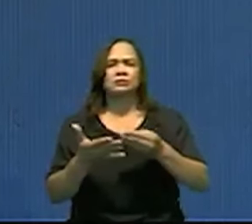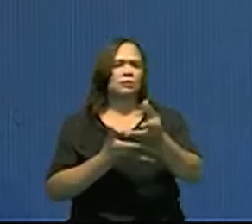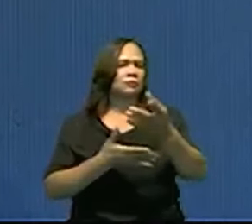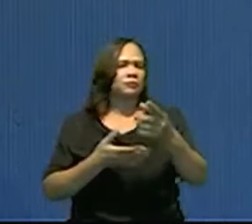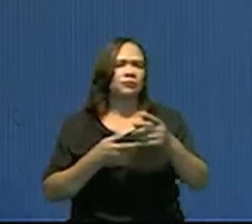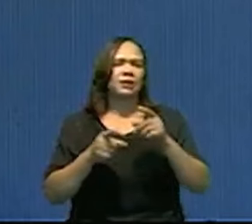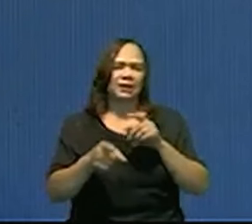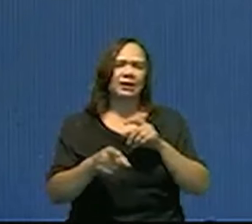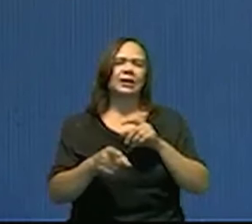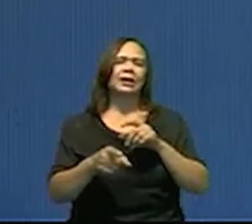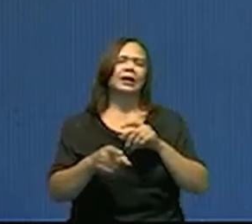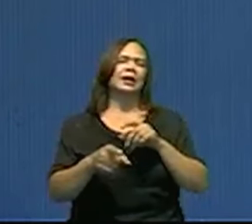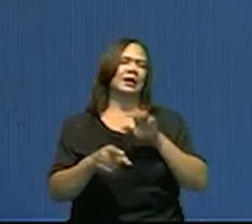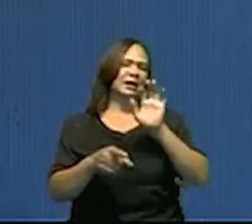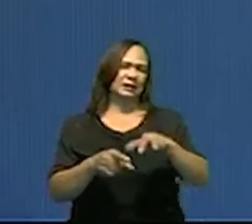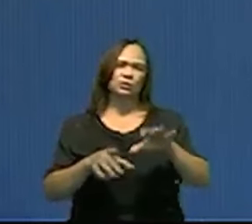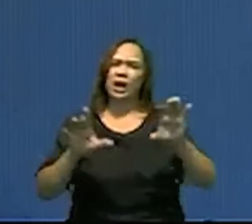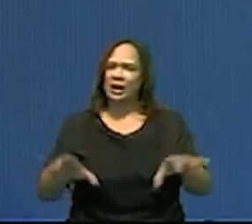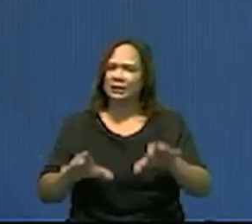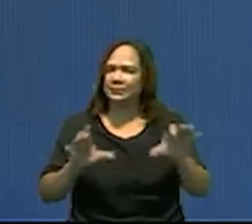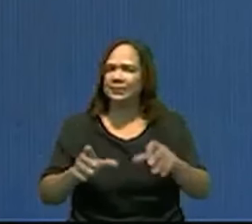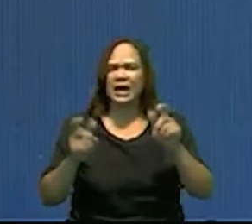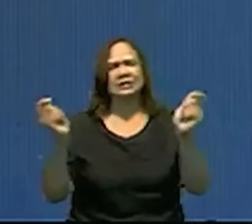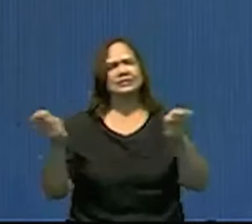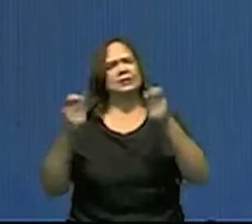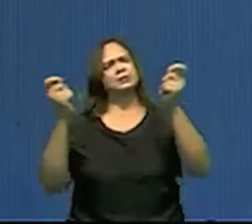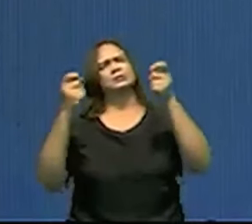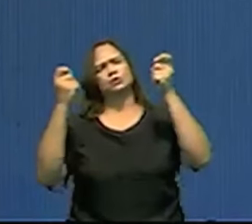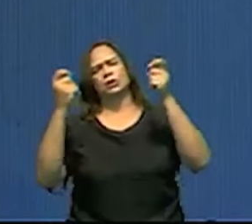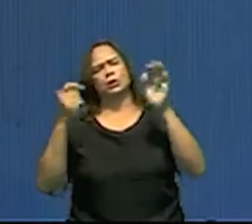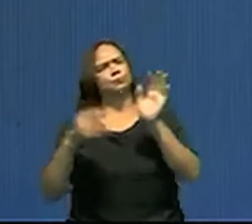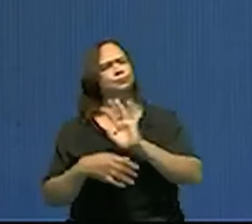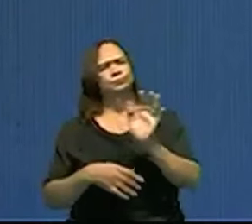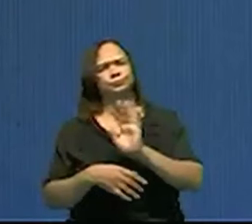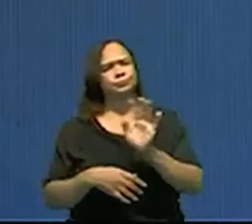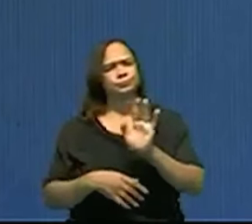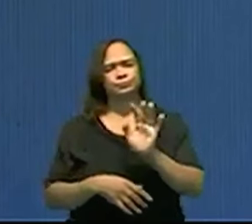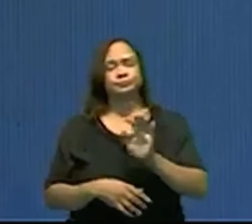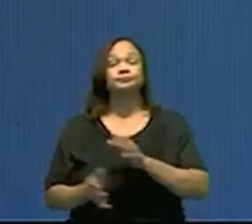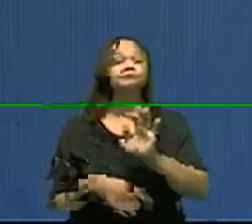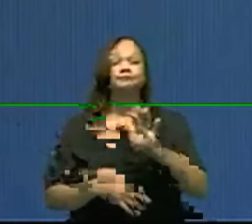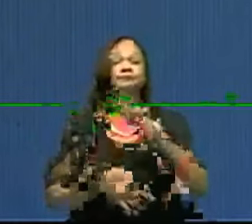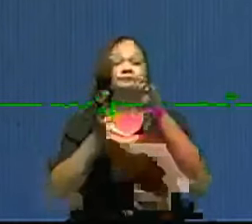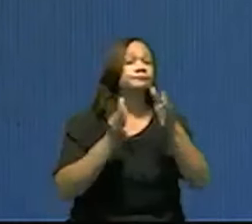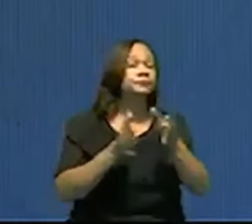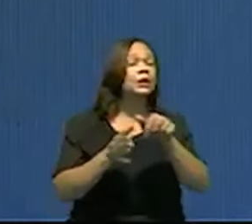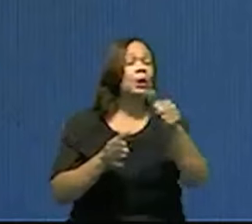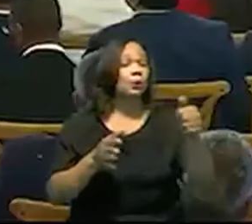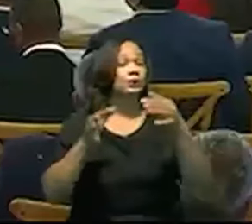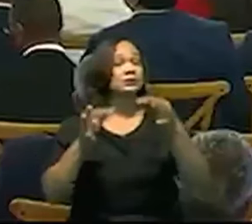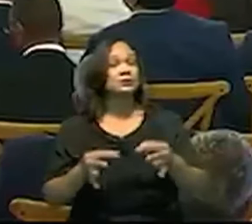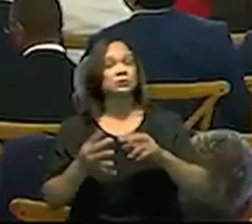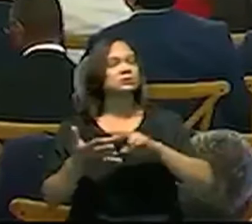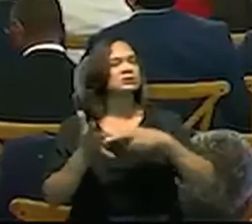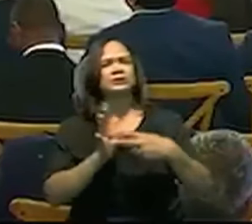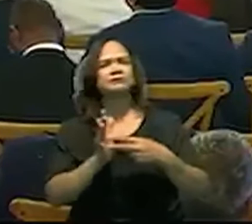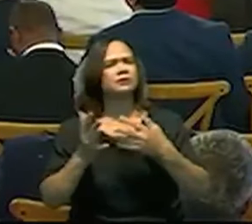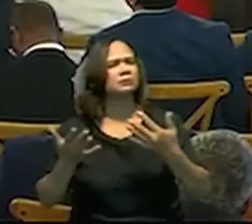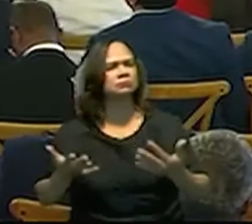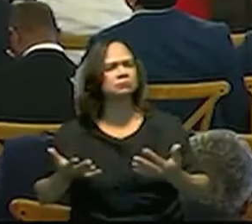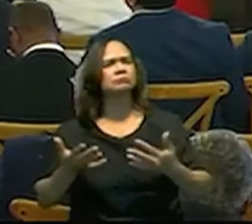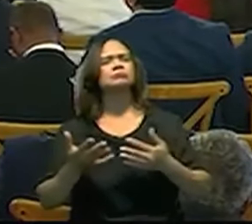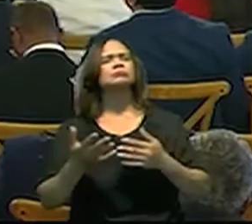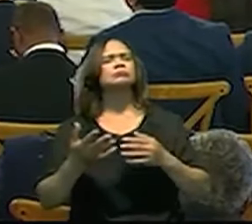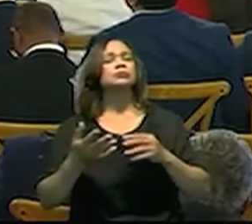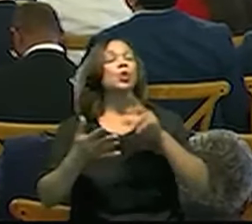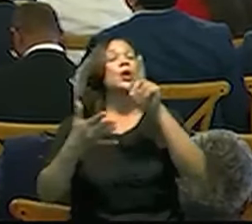relacionados a estos eventos generales. La otra medida tiene que ver con